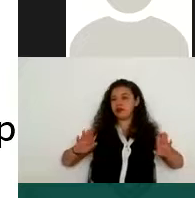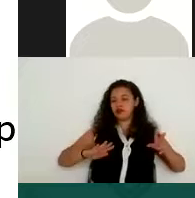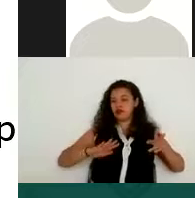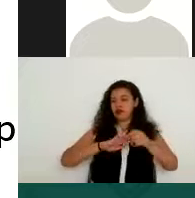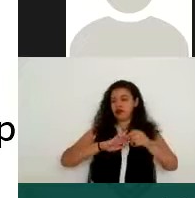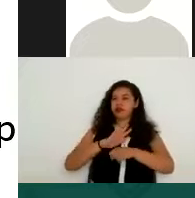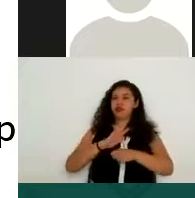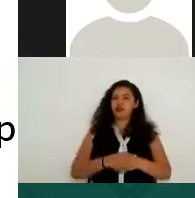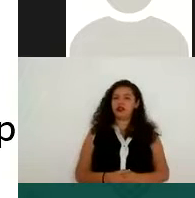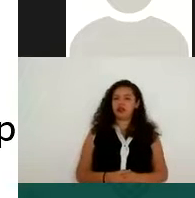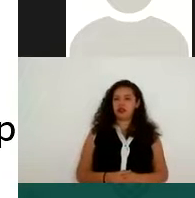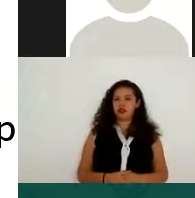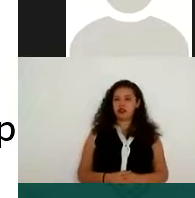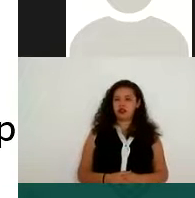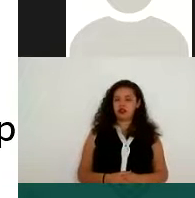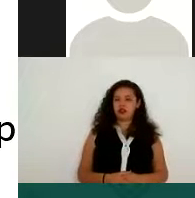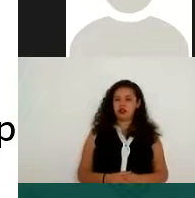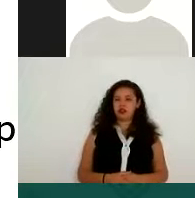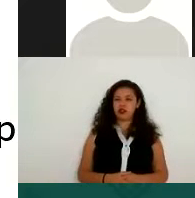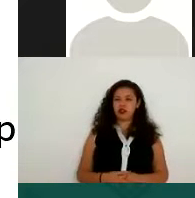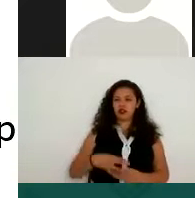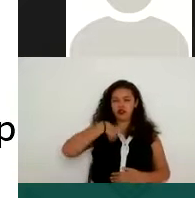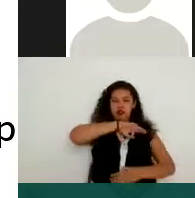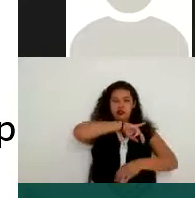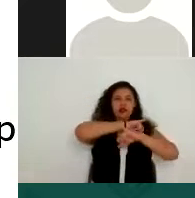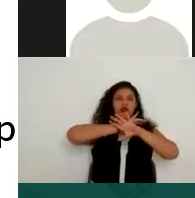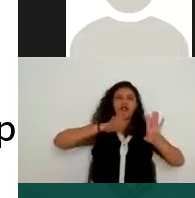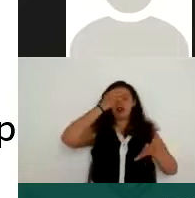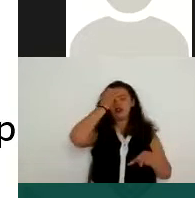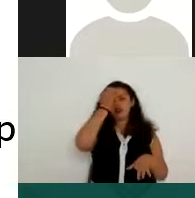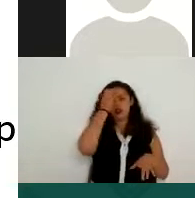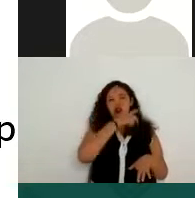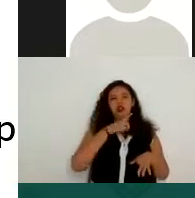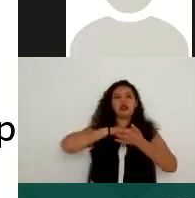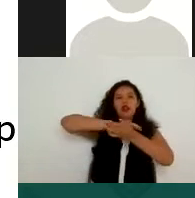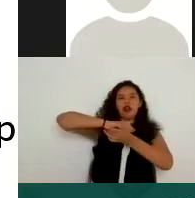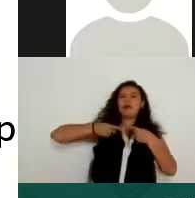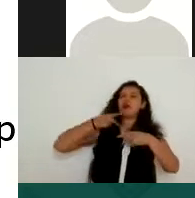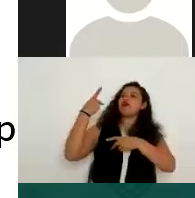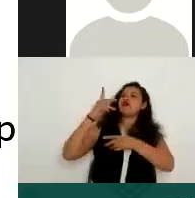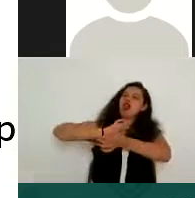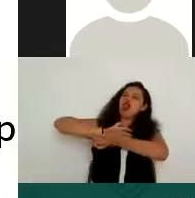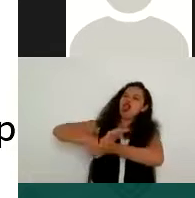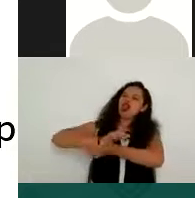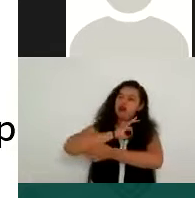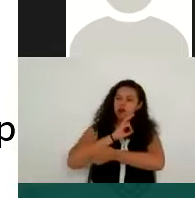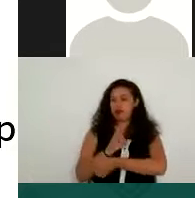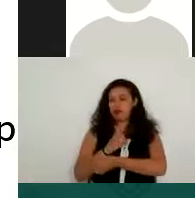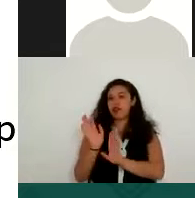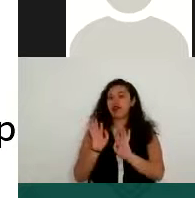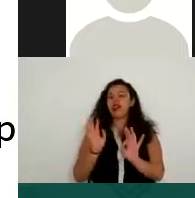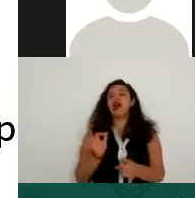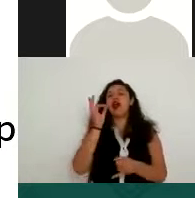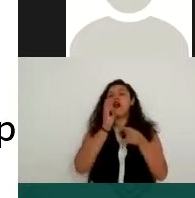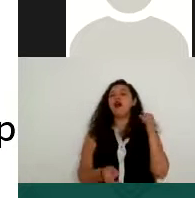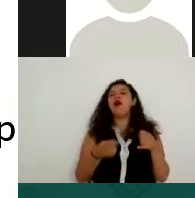conocer este tipo de datos, podría haber algún acto discriminatorio hacia la persona. Y en el último inciso, que su uso ilegítimo,